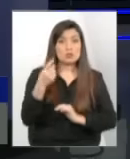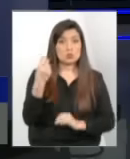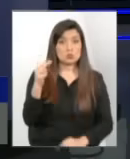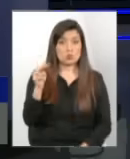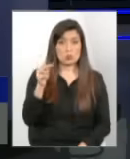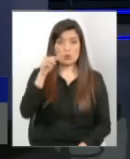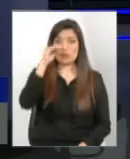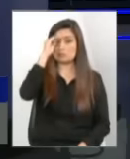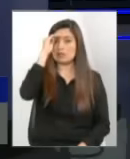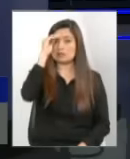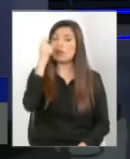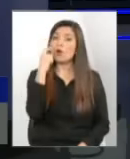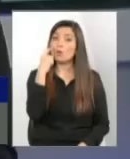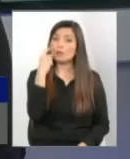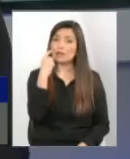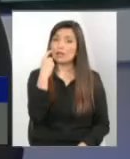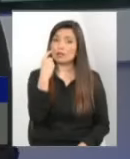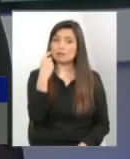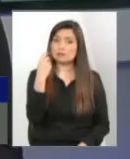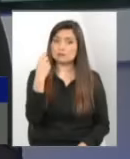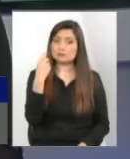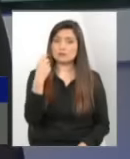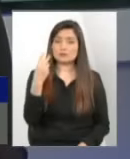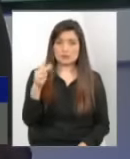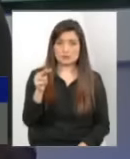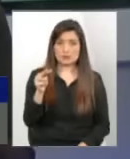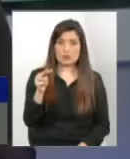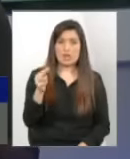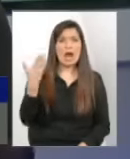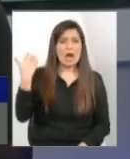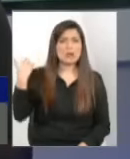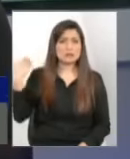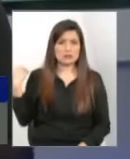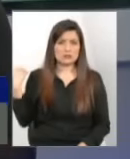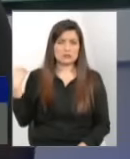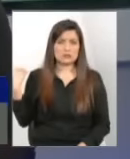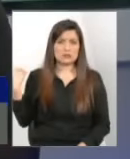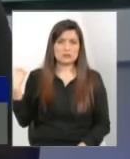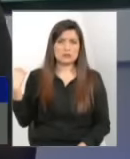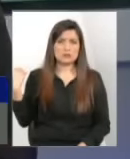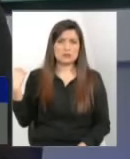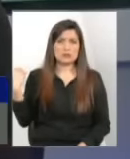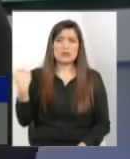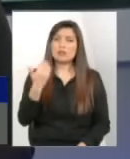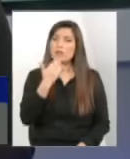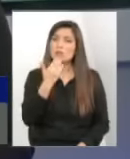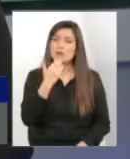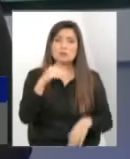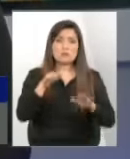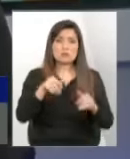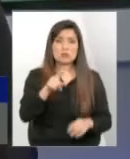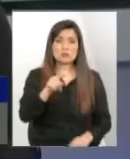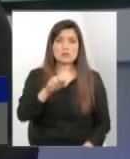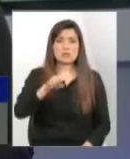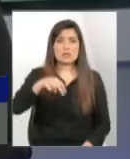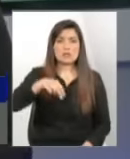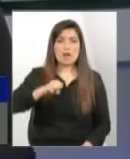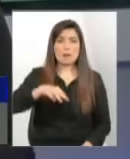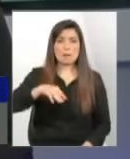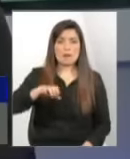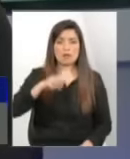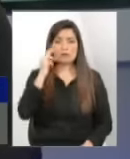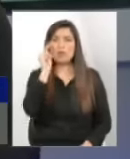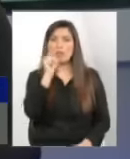que plantea Edison claramente sucedía antes incluso uno en el mismo Sename veía como los